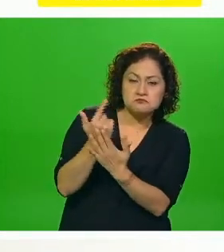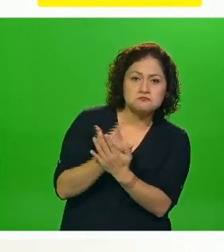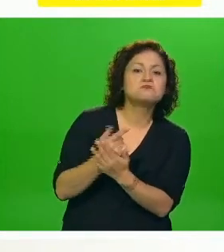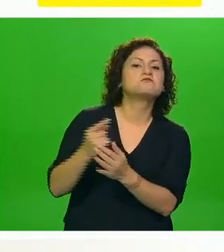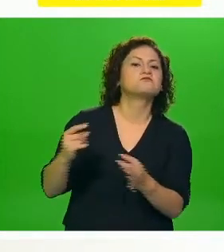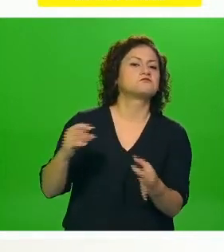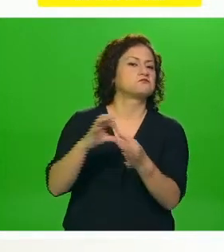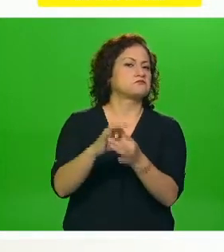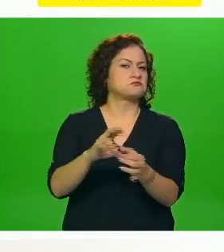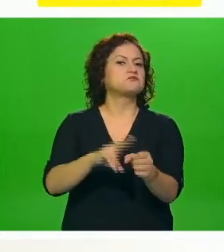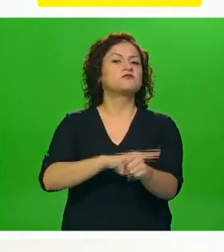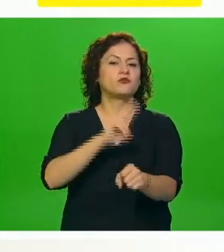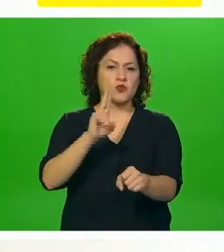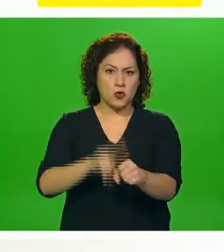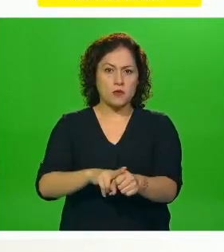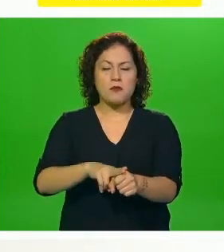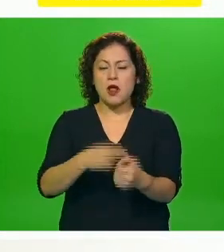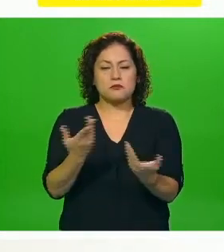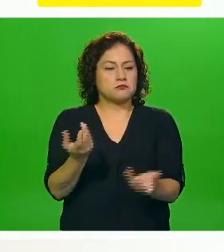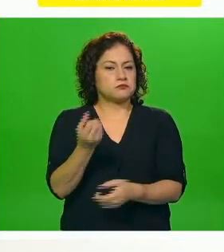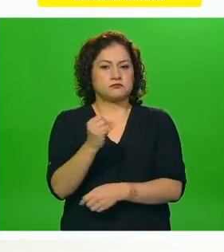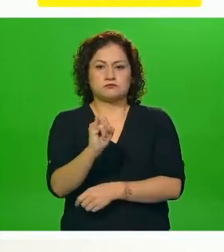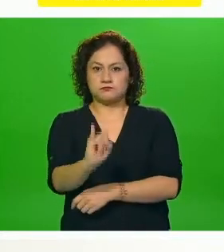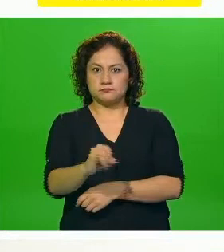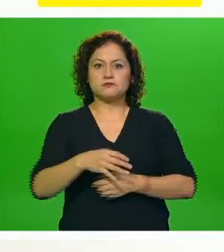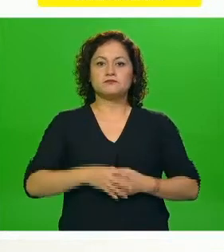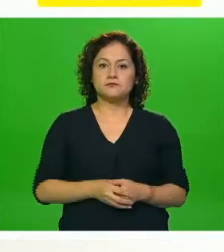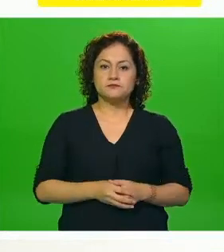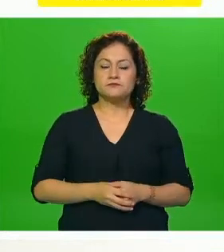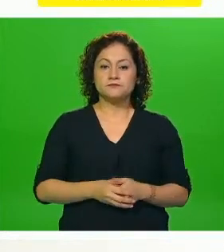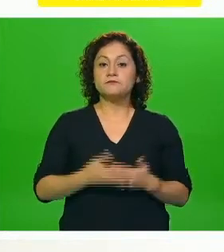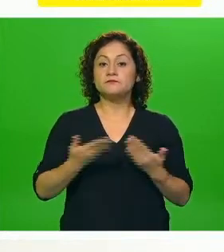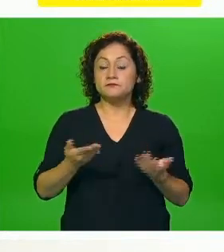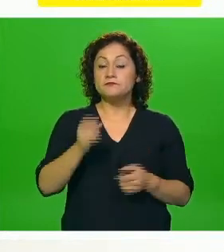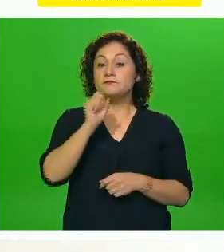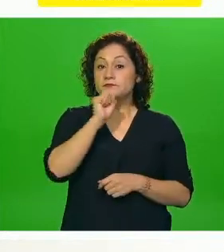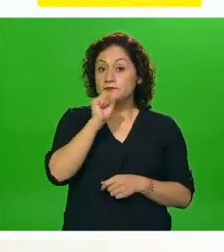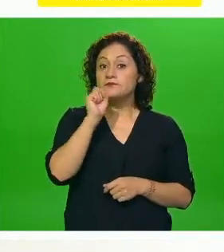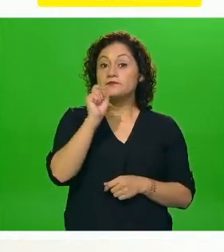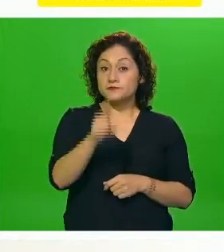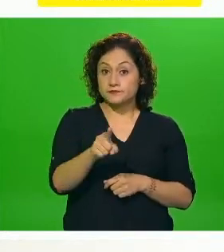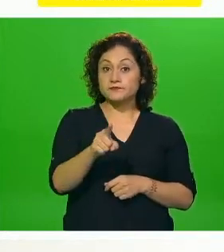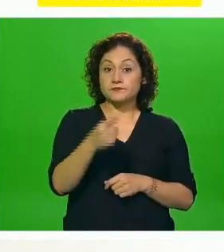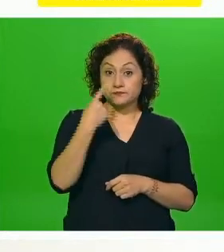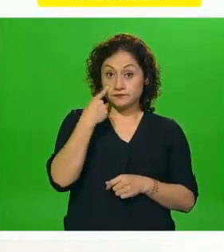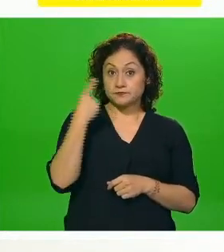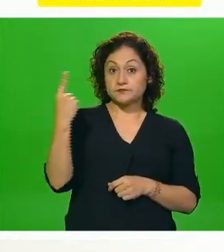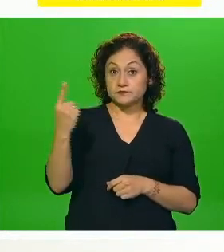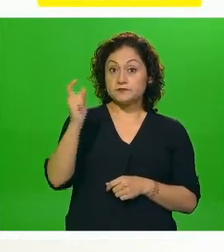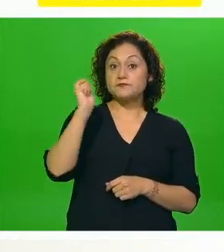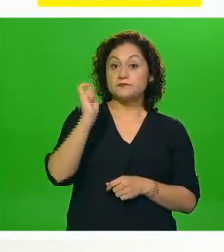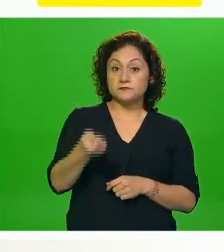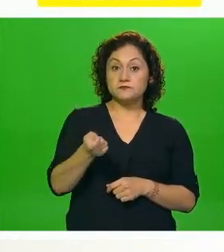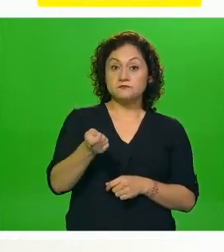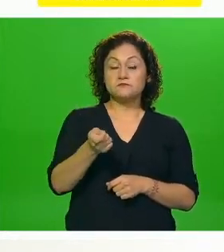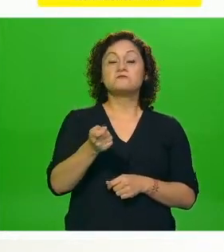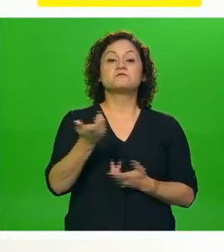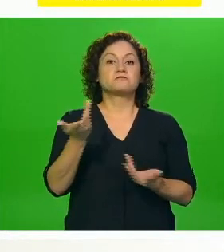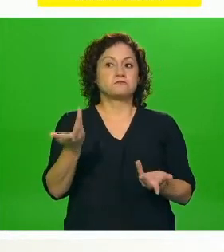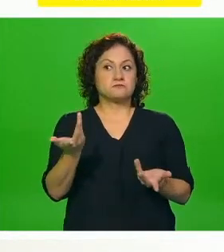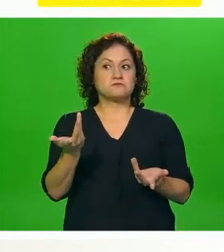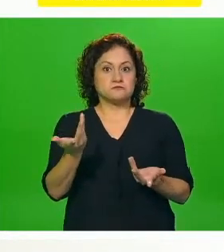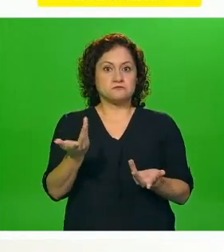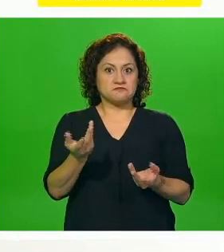para efectos de vacunas que se colocan a la población y nos están hablando entonces de su conjunto de la seguridad que estas vacunas tienen